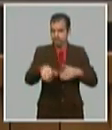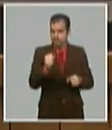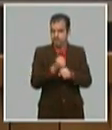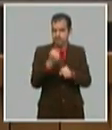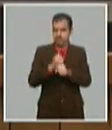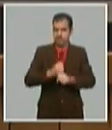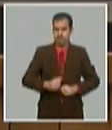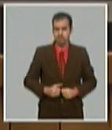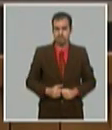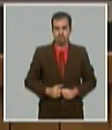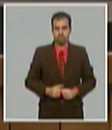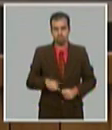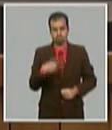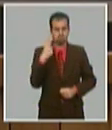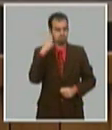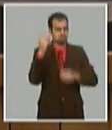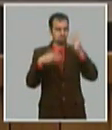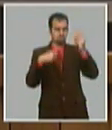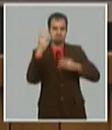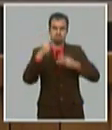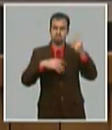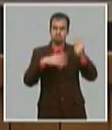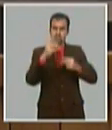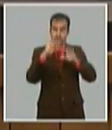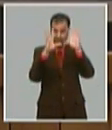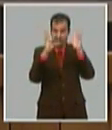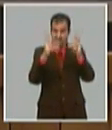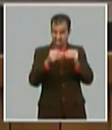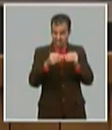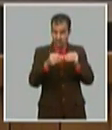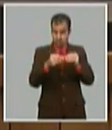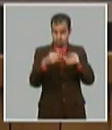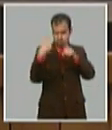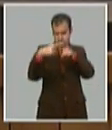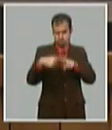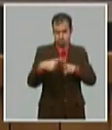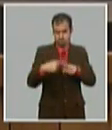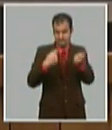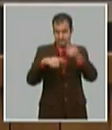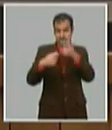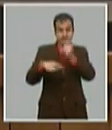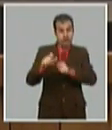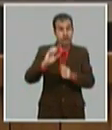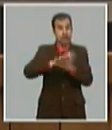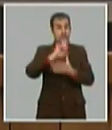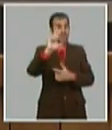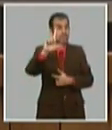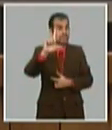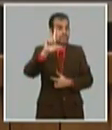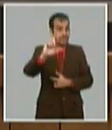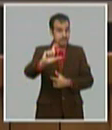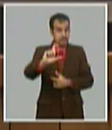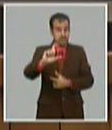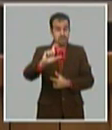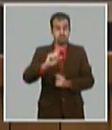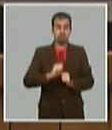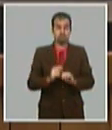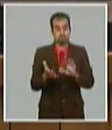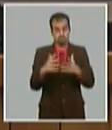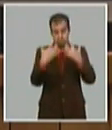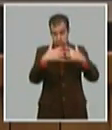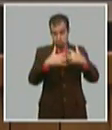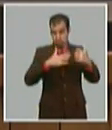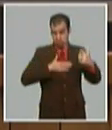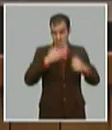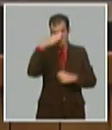usted calcula cuántos de esos productos que estamos vendiendo en MLC tienen un componente o sea se produce en el país